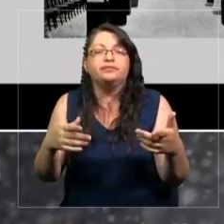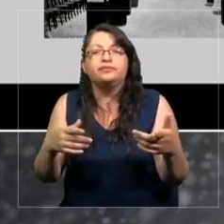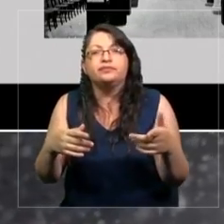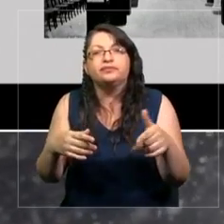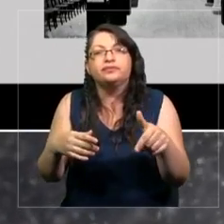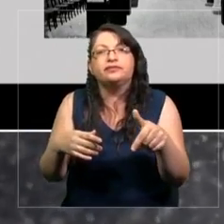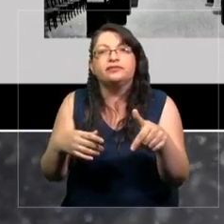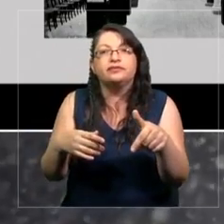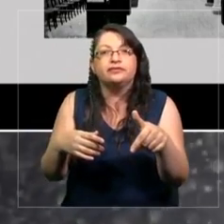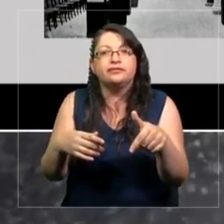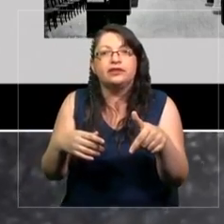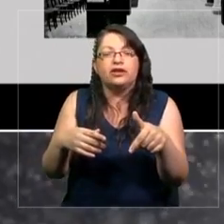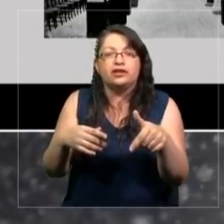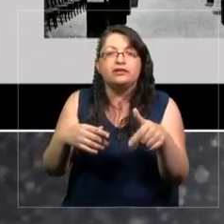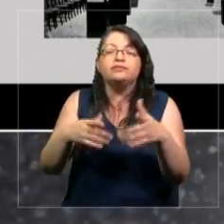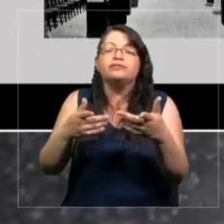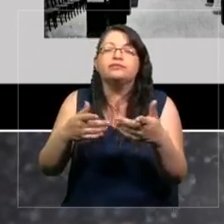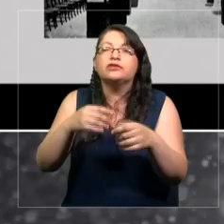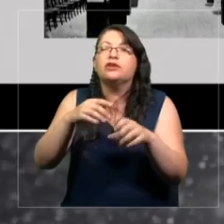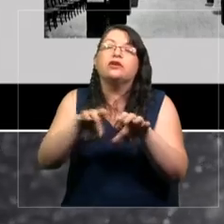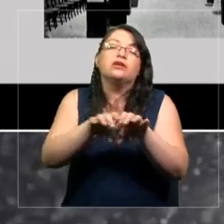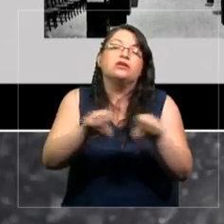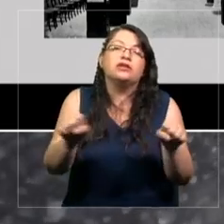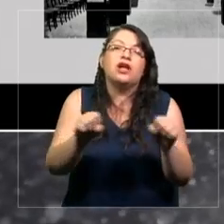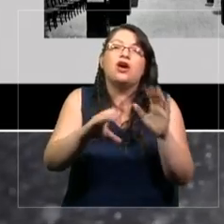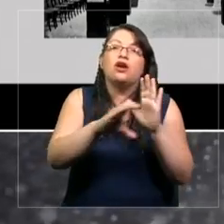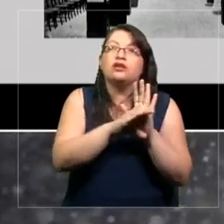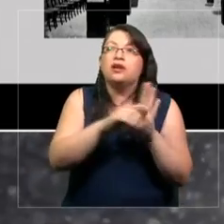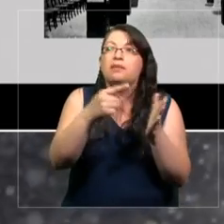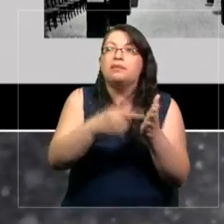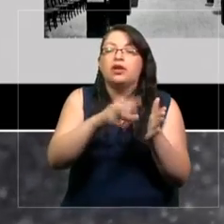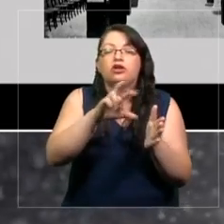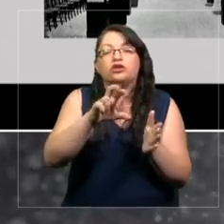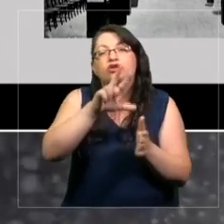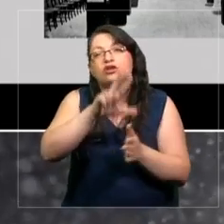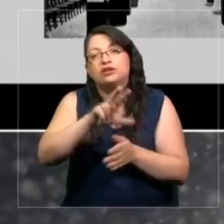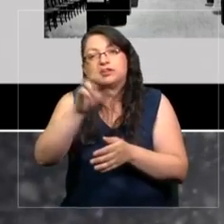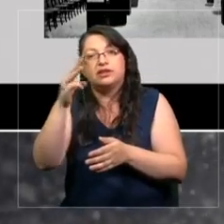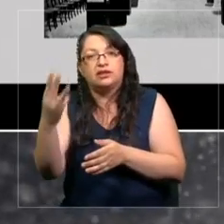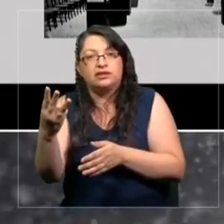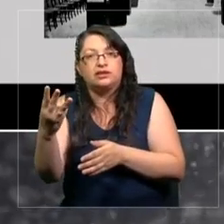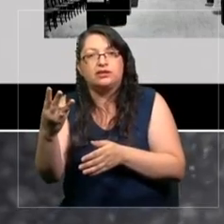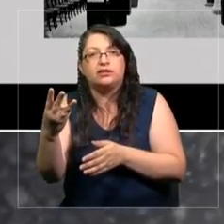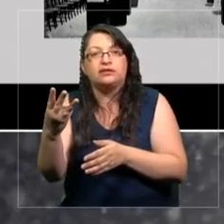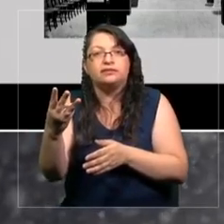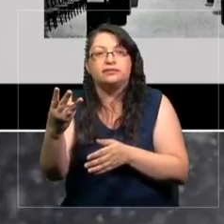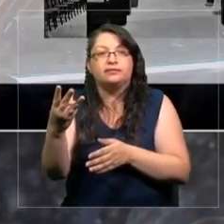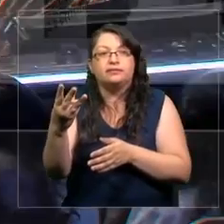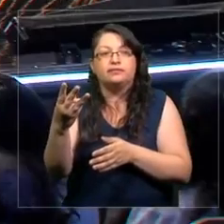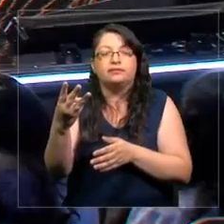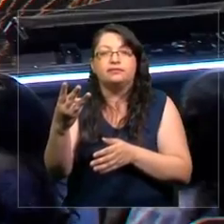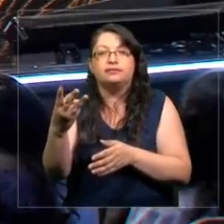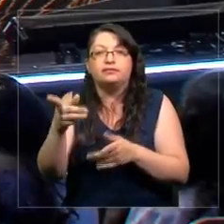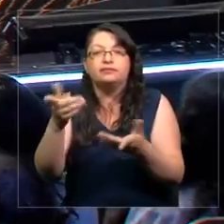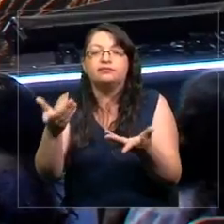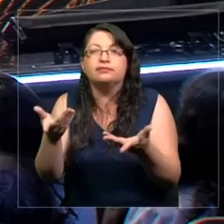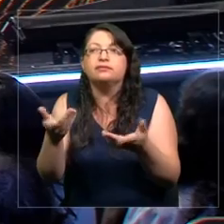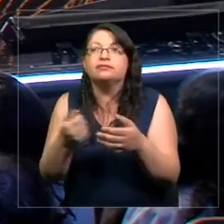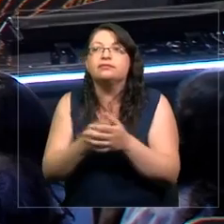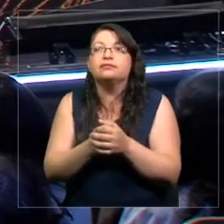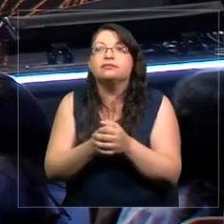de 1833. O sea, de 1833, perdón. Entonces, vemos cómo la visualidad